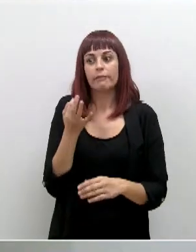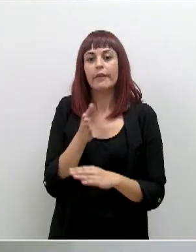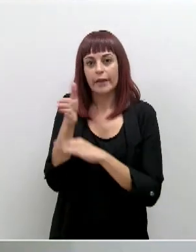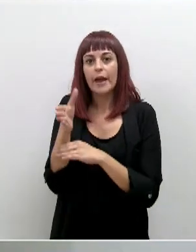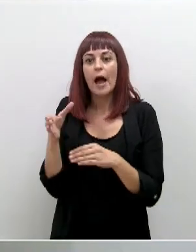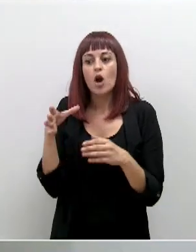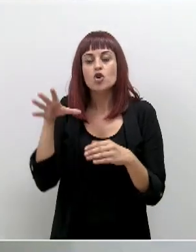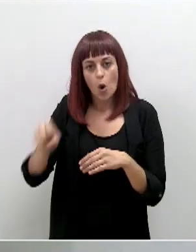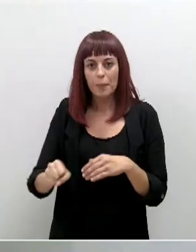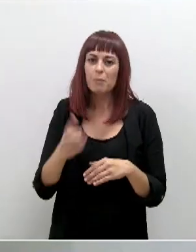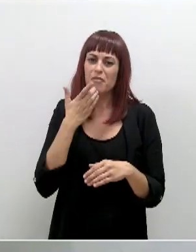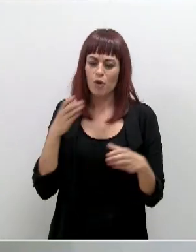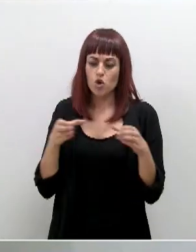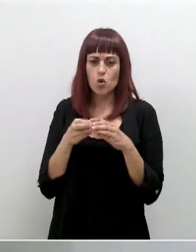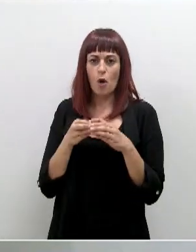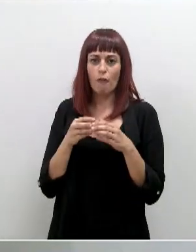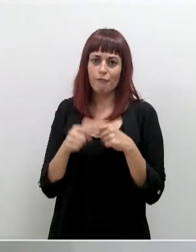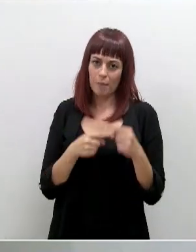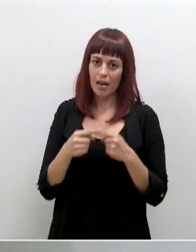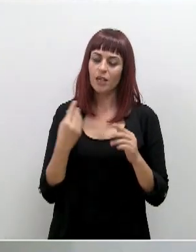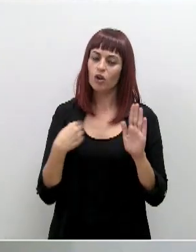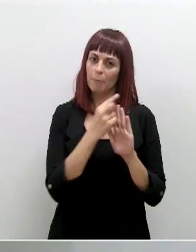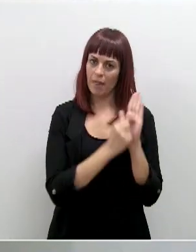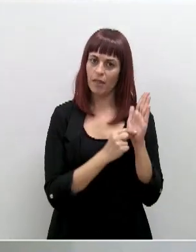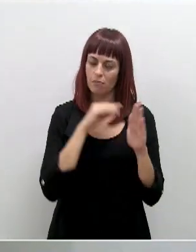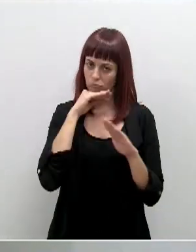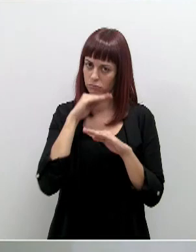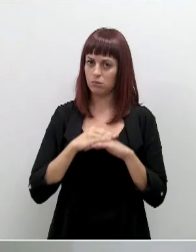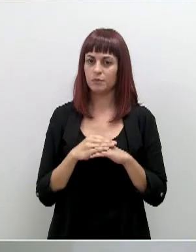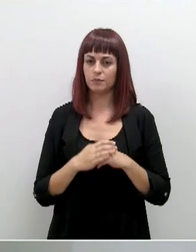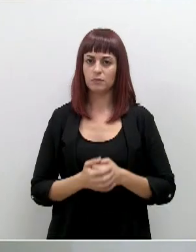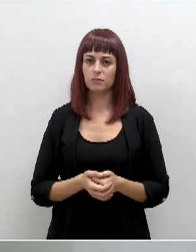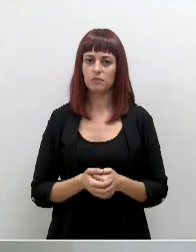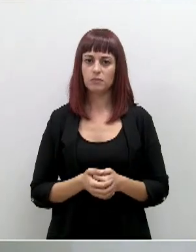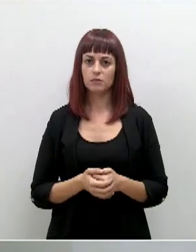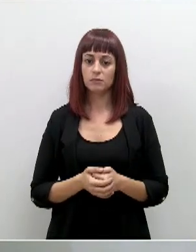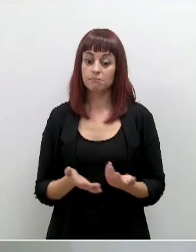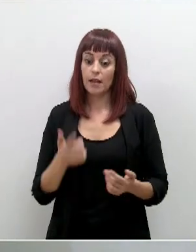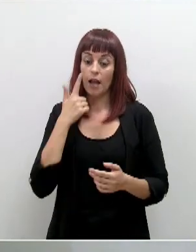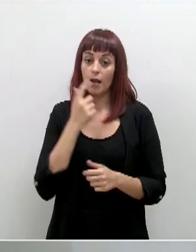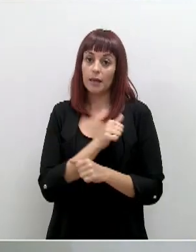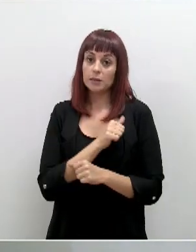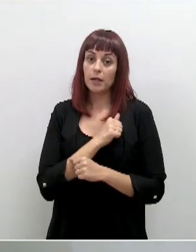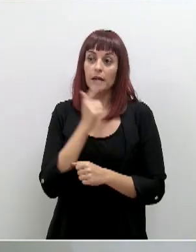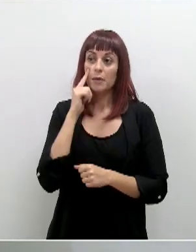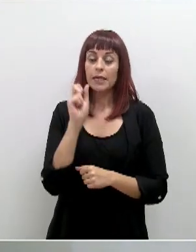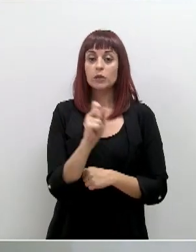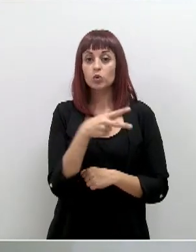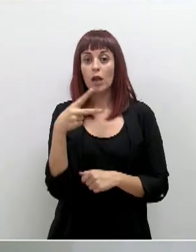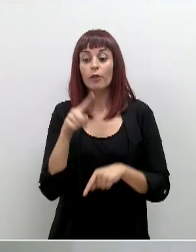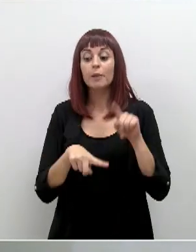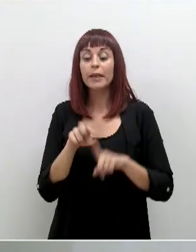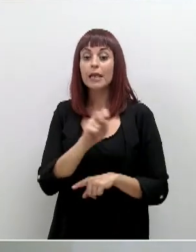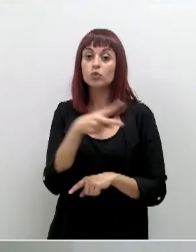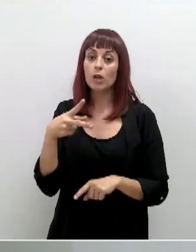en grupos familiares y llevando todas las medidas que estamos poniendo encima de la mesa. Con eso vamos a esperar resultados y, según eso, pues iremos actuando.